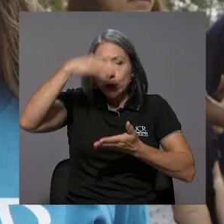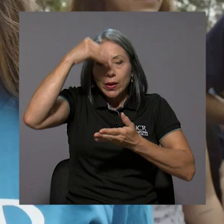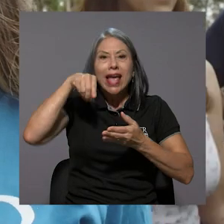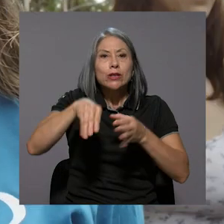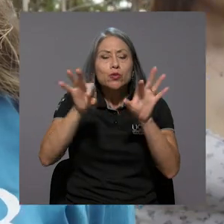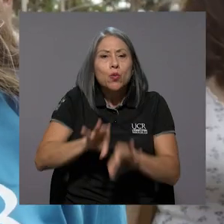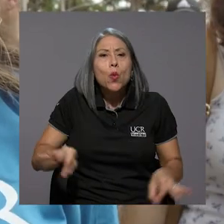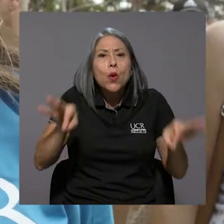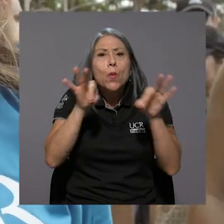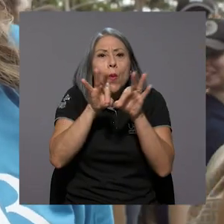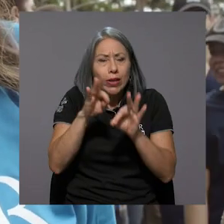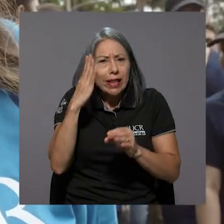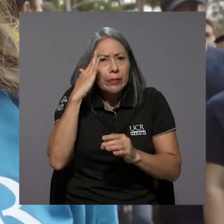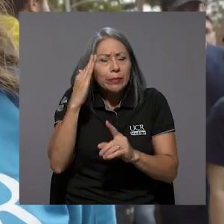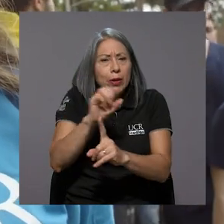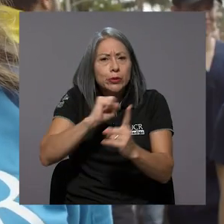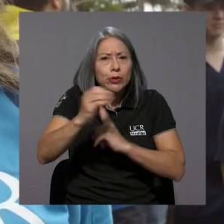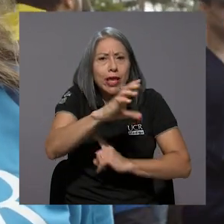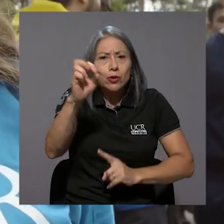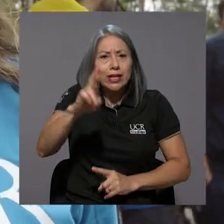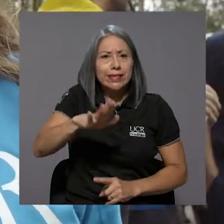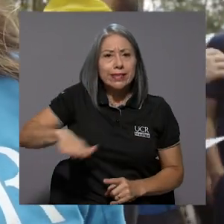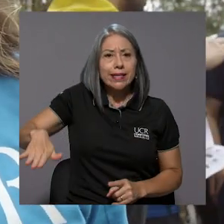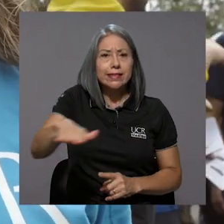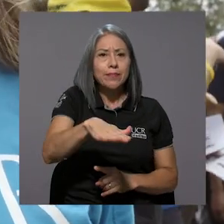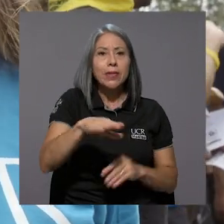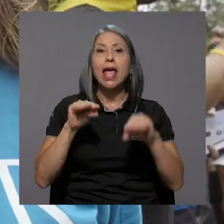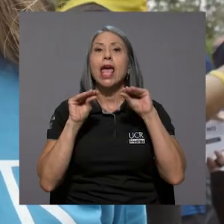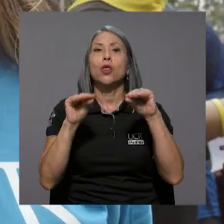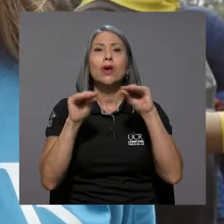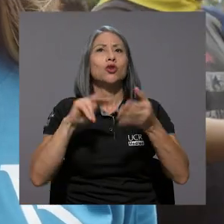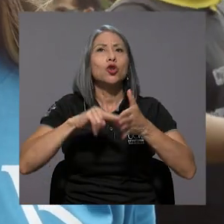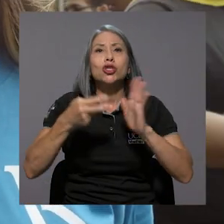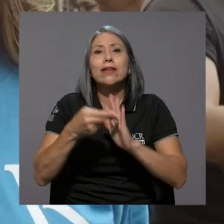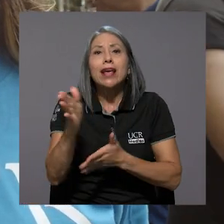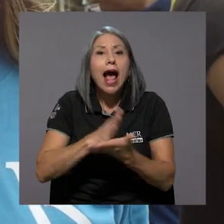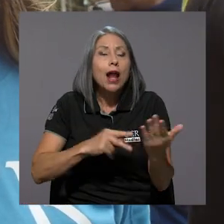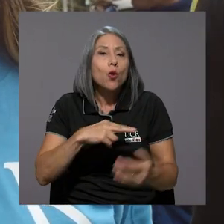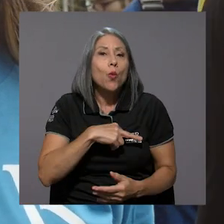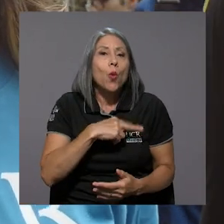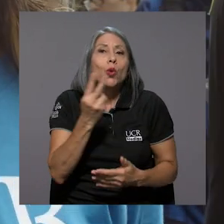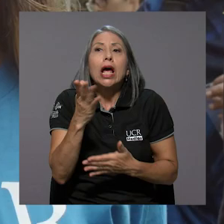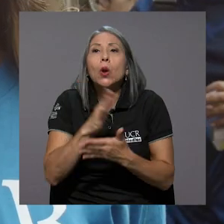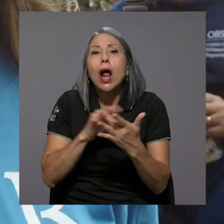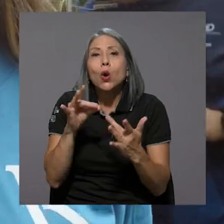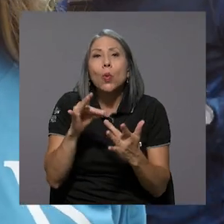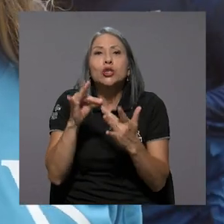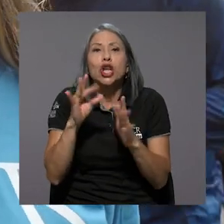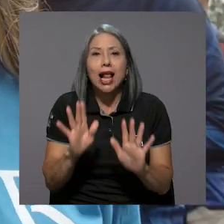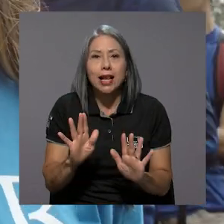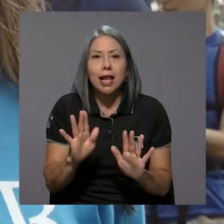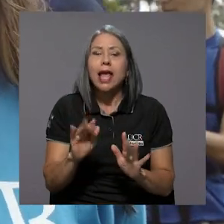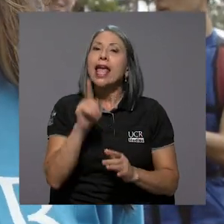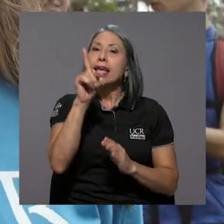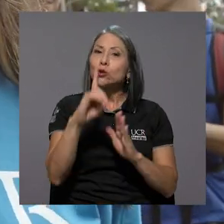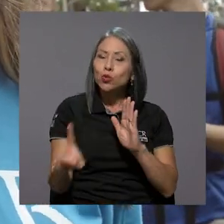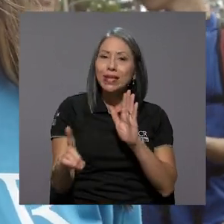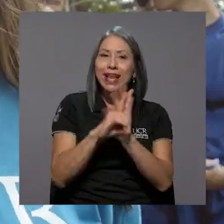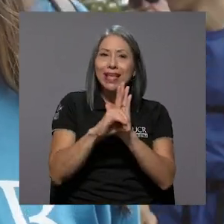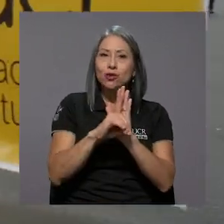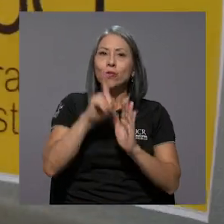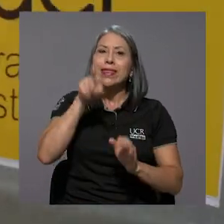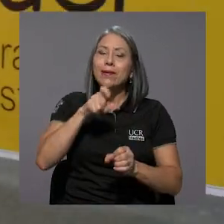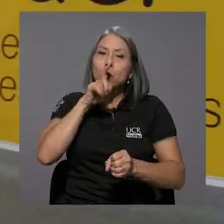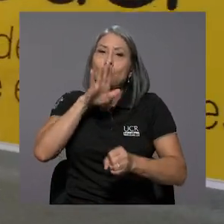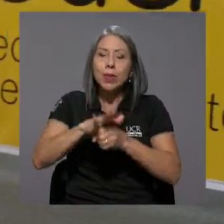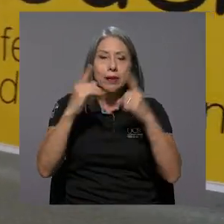importante que tengamos presente como sociedad costarricense. La educación no es una cuestión voluntaria, no es una cuestión opcional, es un